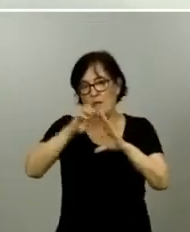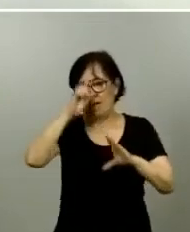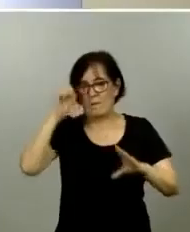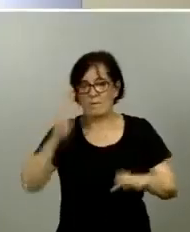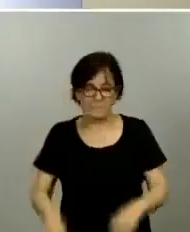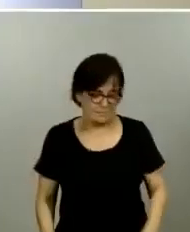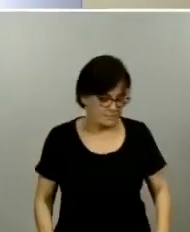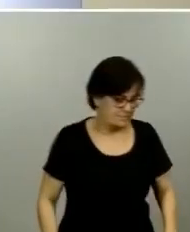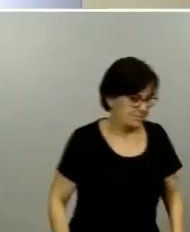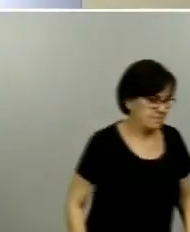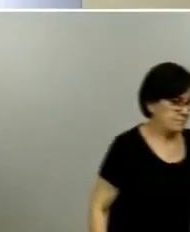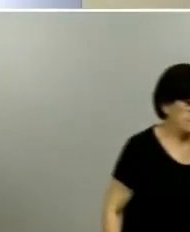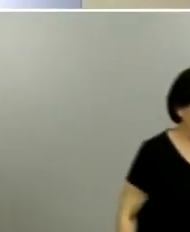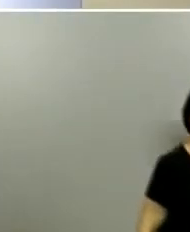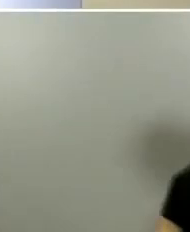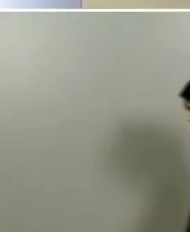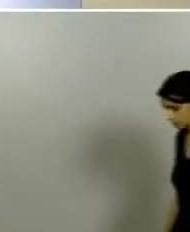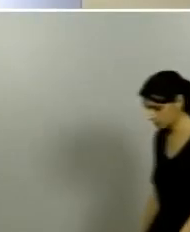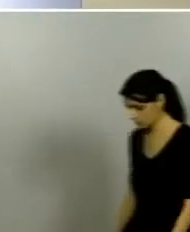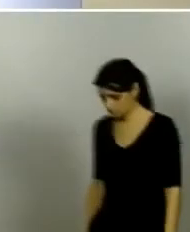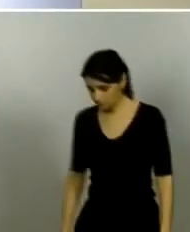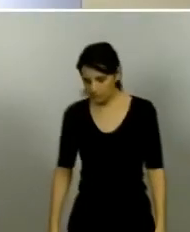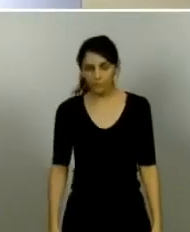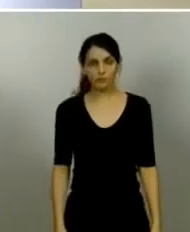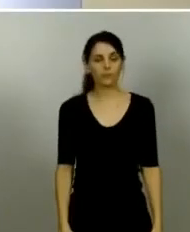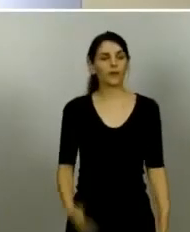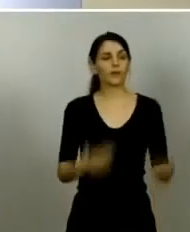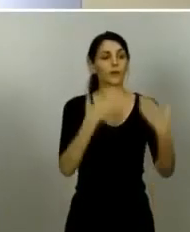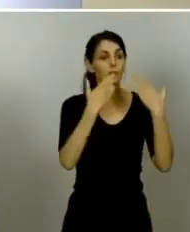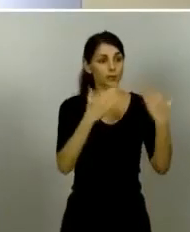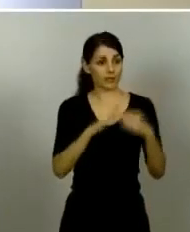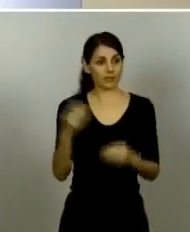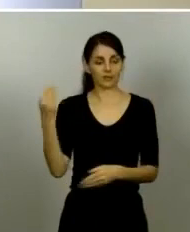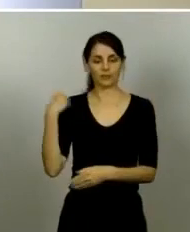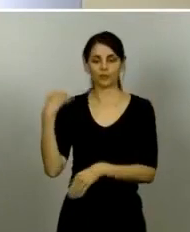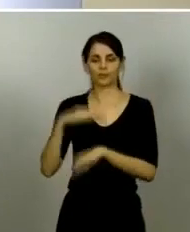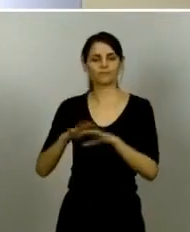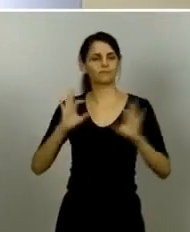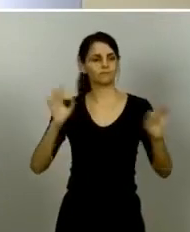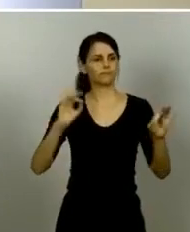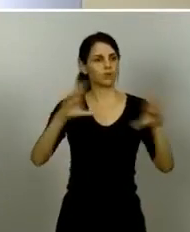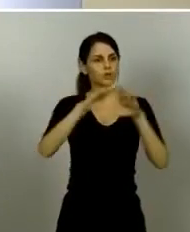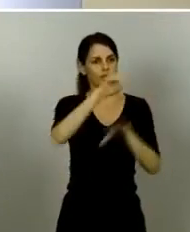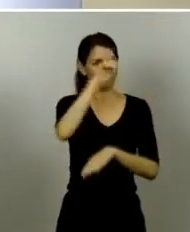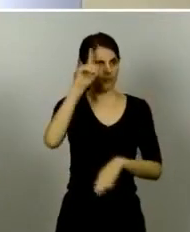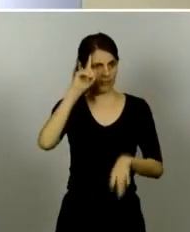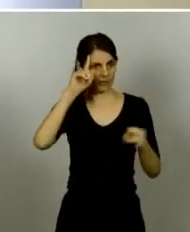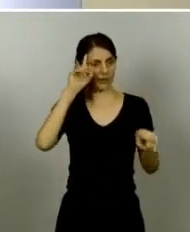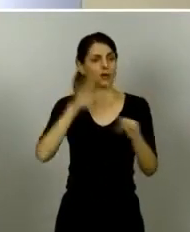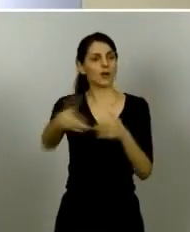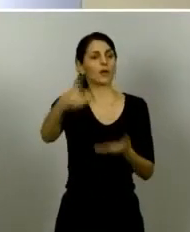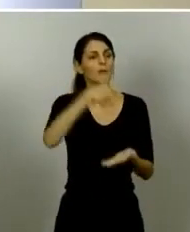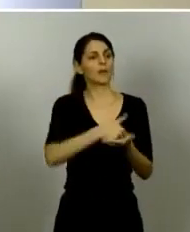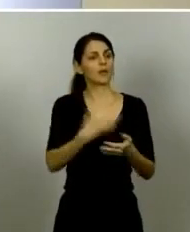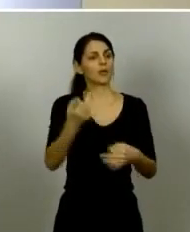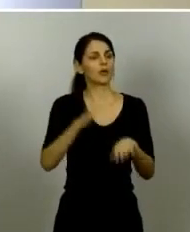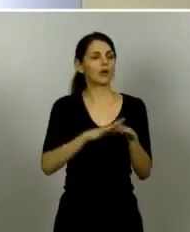Muchísimas gracias Mercedes por sus preguntas efectivamente la Comunidad Autónoma de Madrid ha pedido algunas medidas de flexibilización